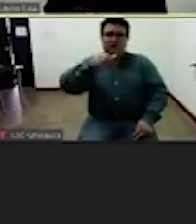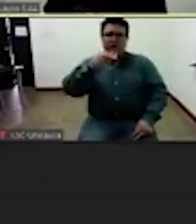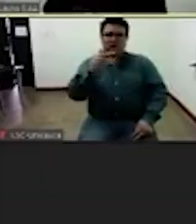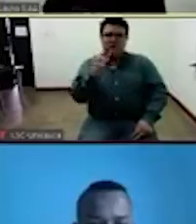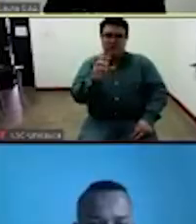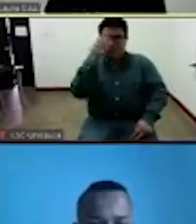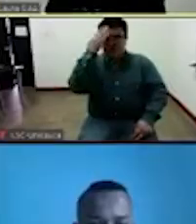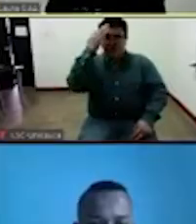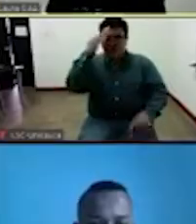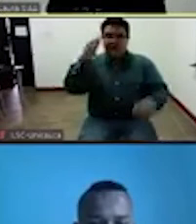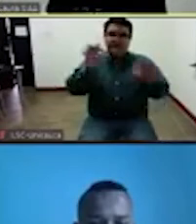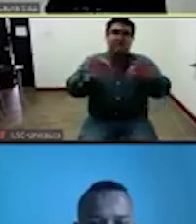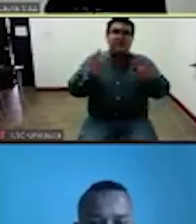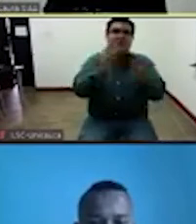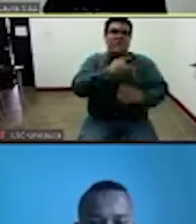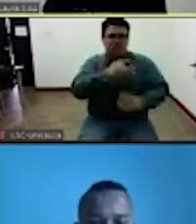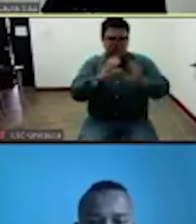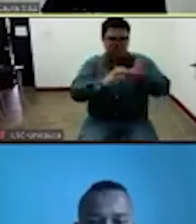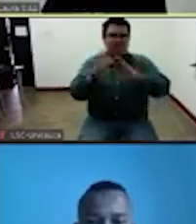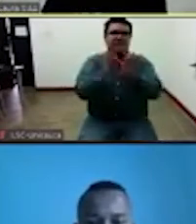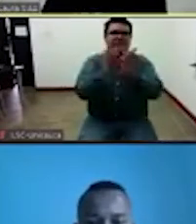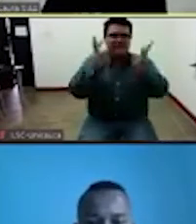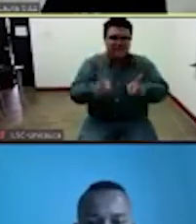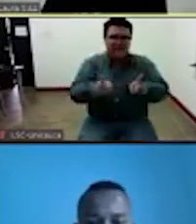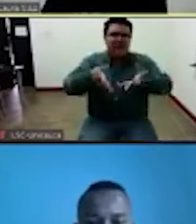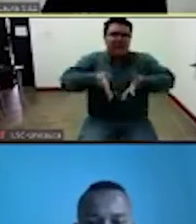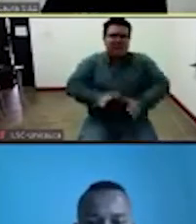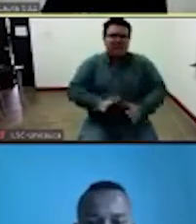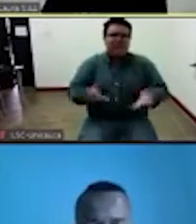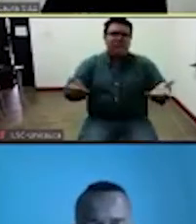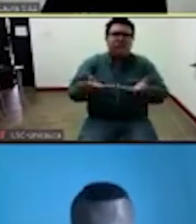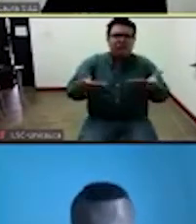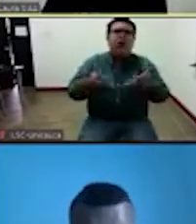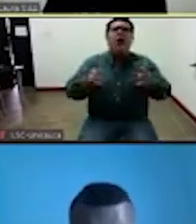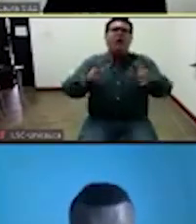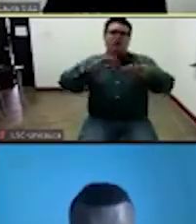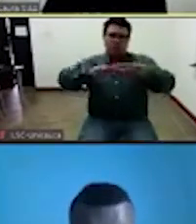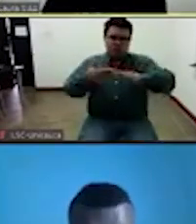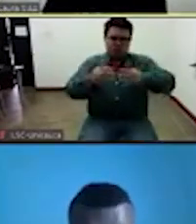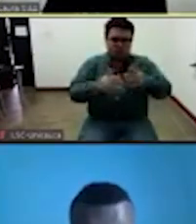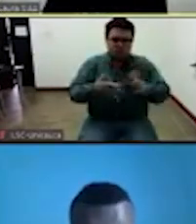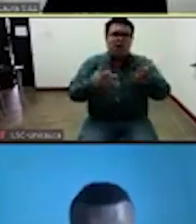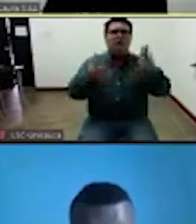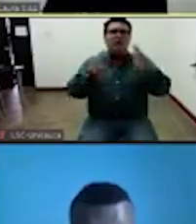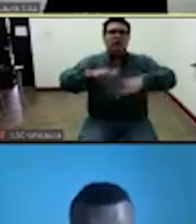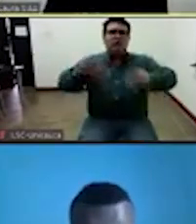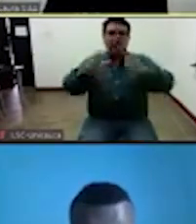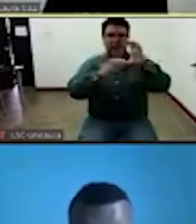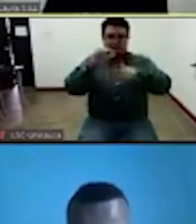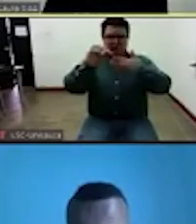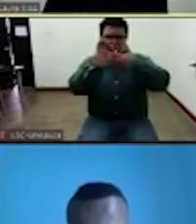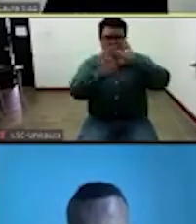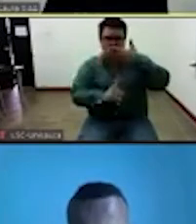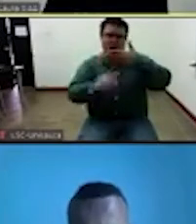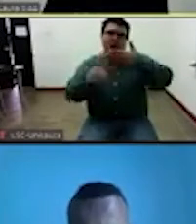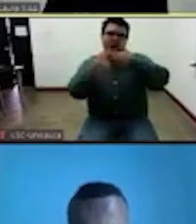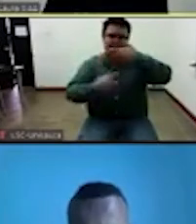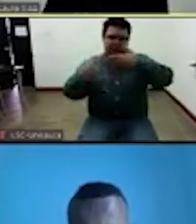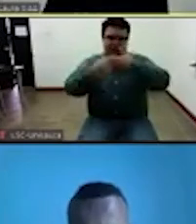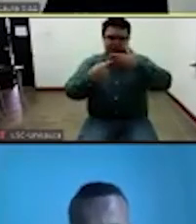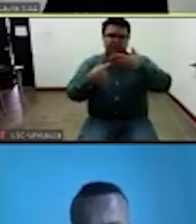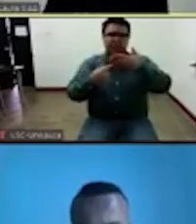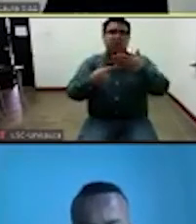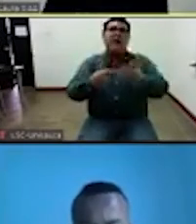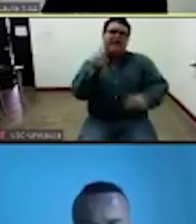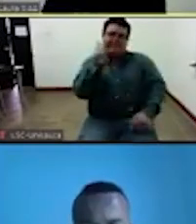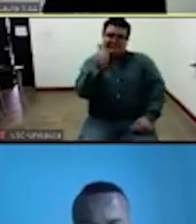política de la universidad del cauca nació al interior de una comunidad afro de la zona sur del tambo cauca por lo que se identifica como un